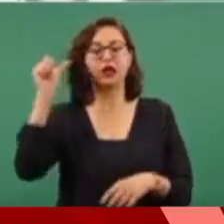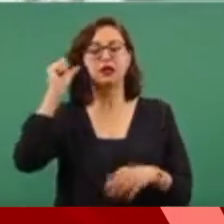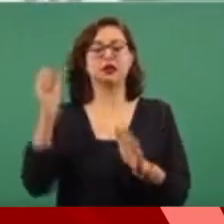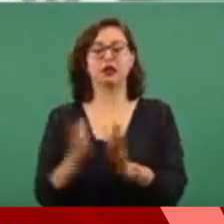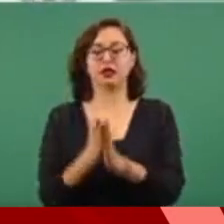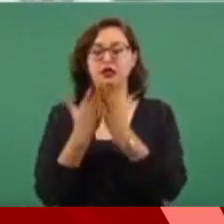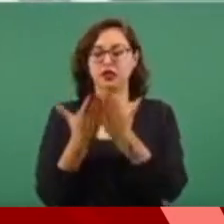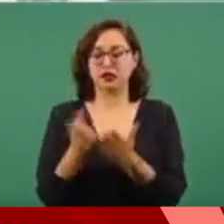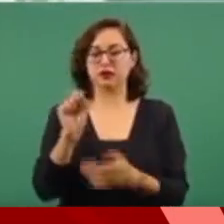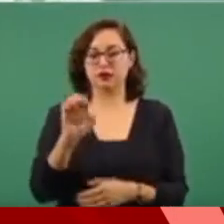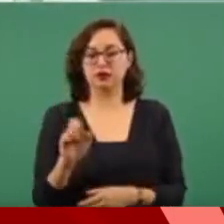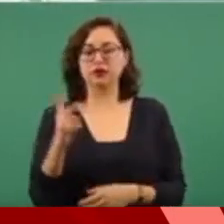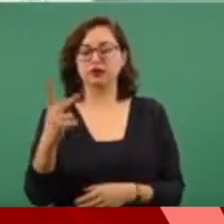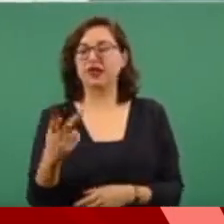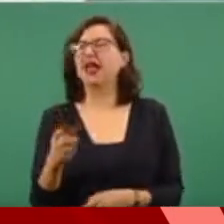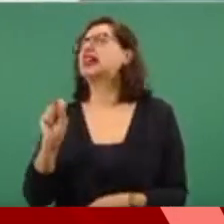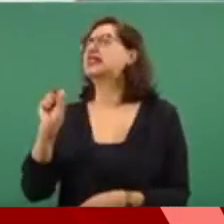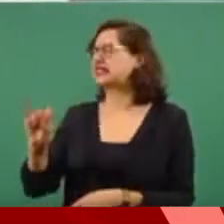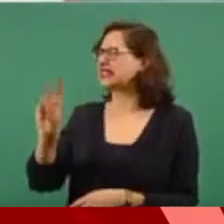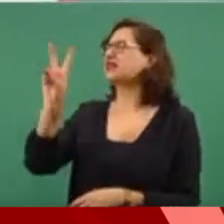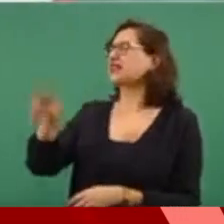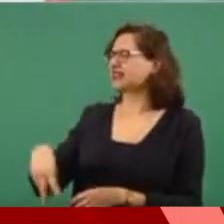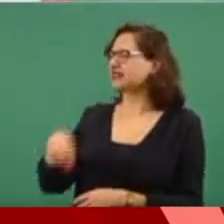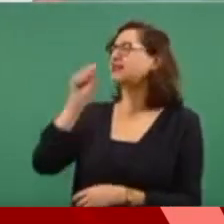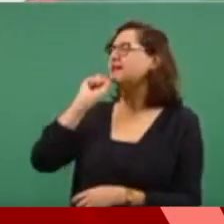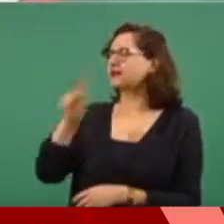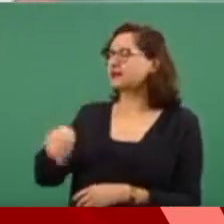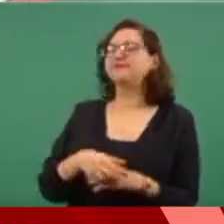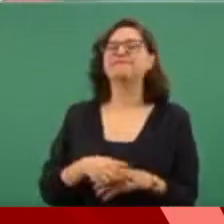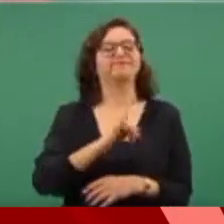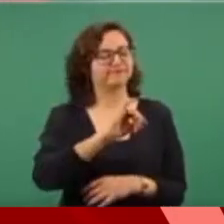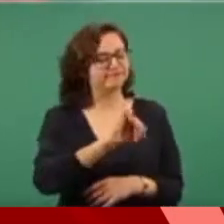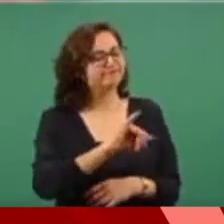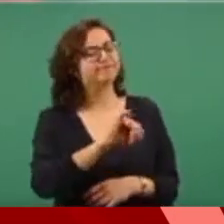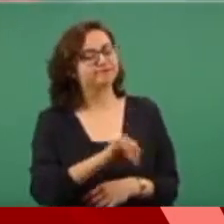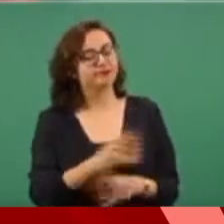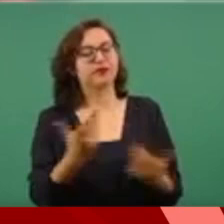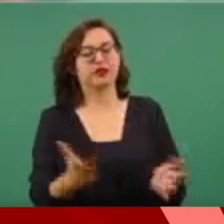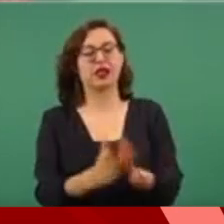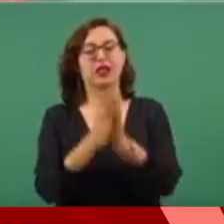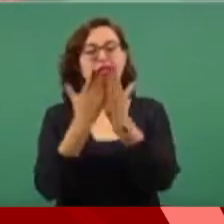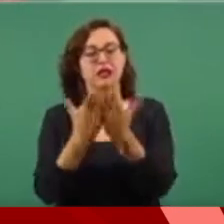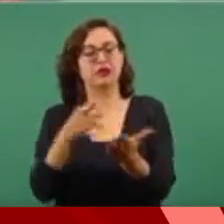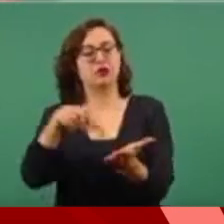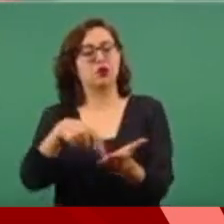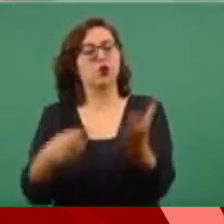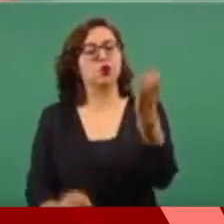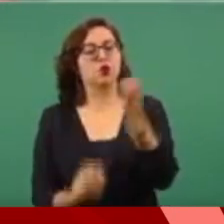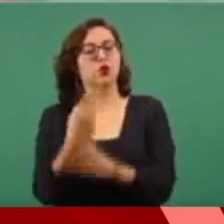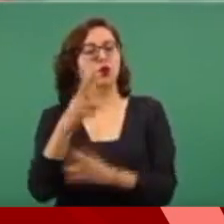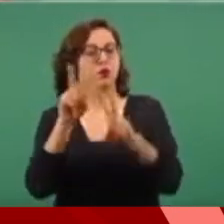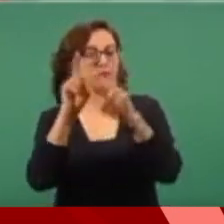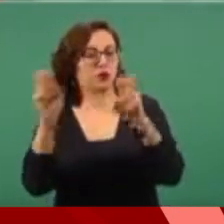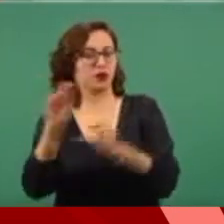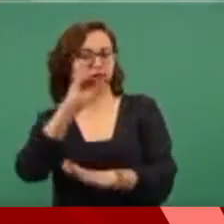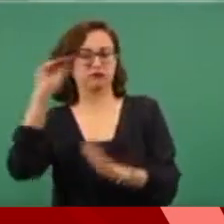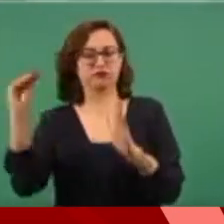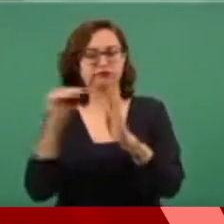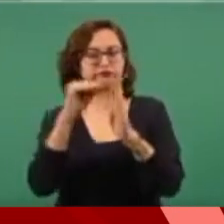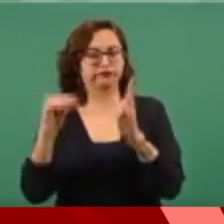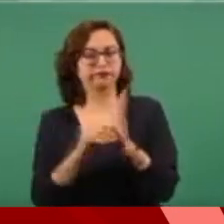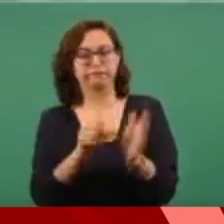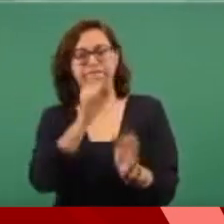En los nuevos contenidos va a ser muy